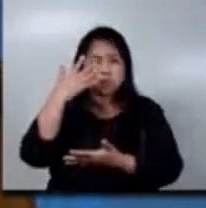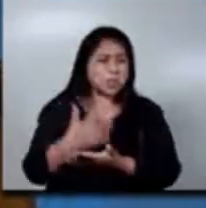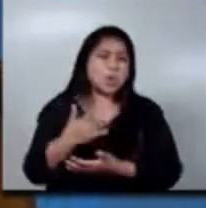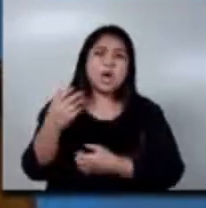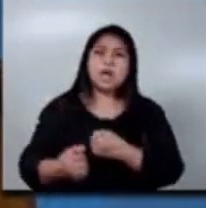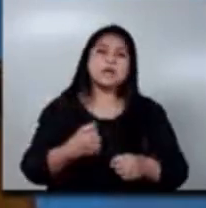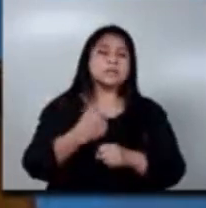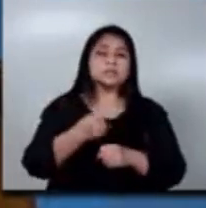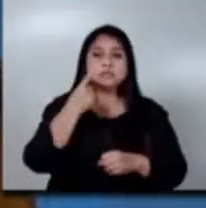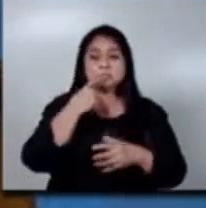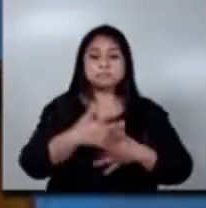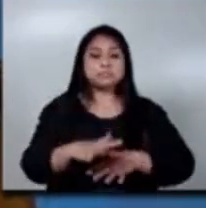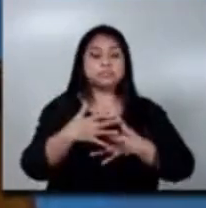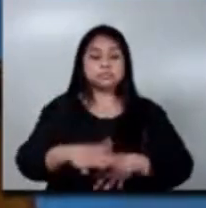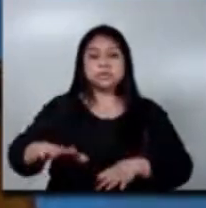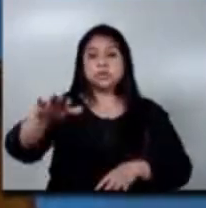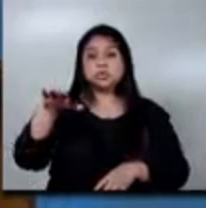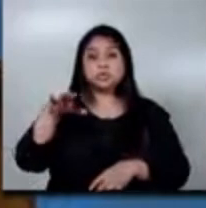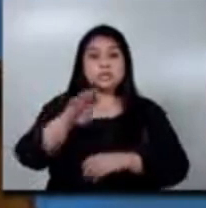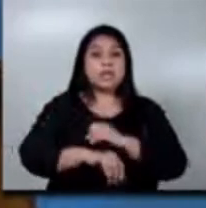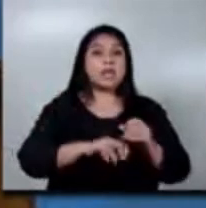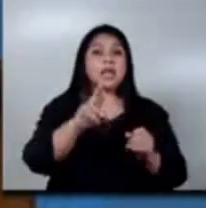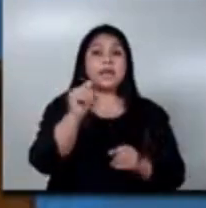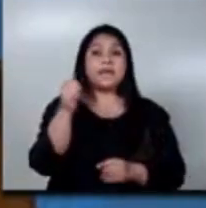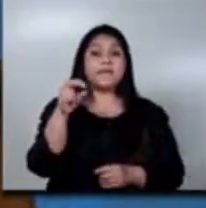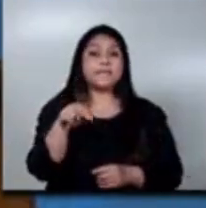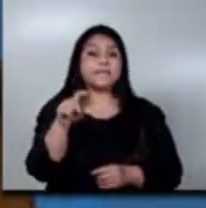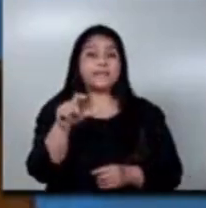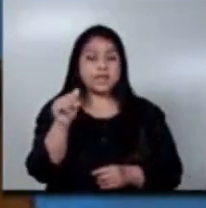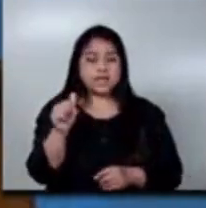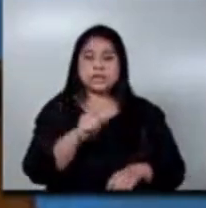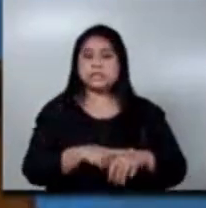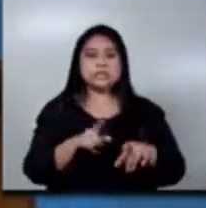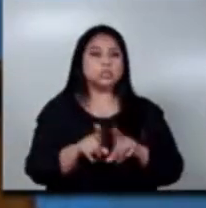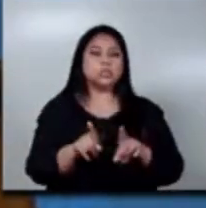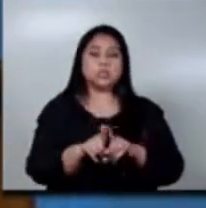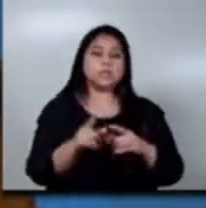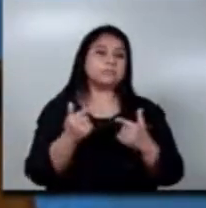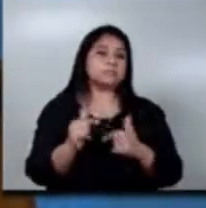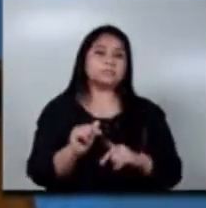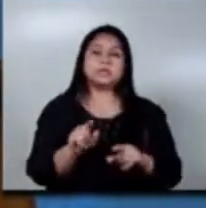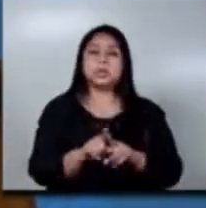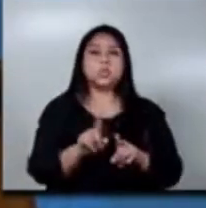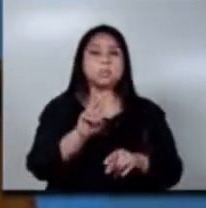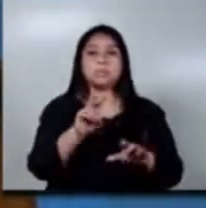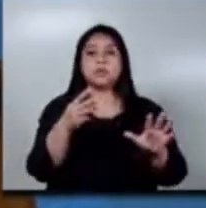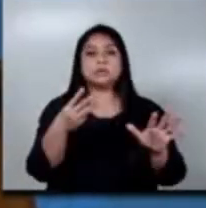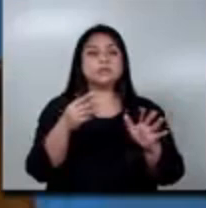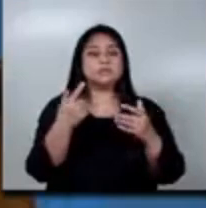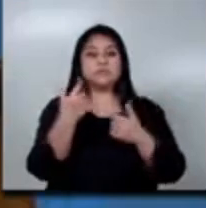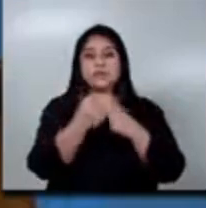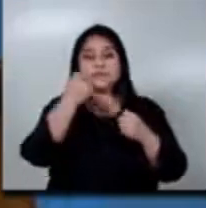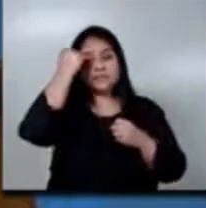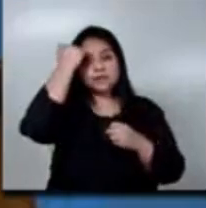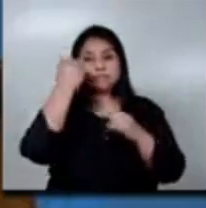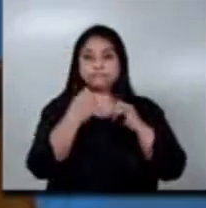exportadoras y zonas francas que tienen el mismo plazo de vencimiento del próximo veintiocho de febrero. Cabe